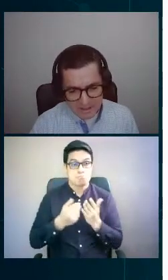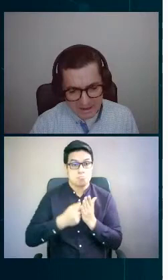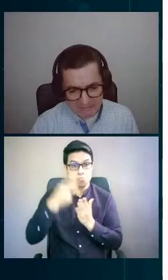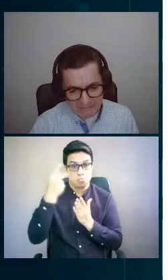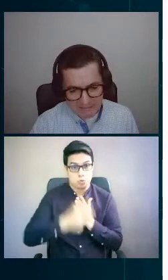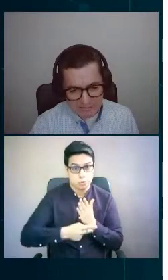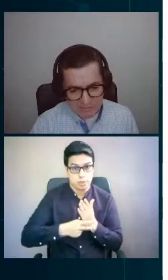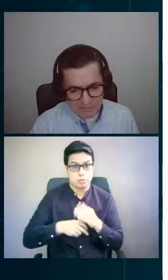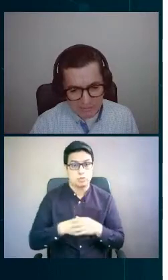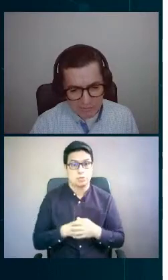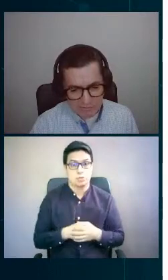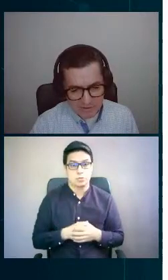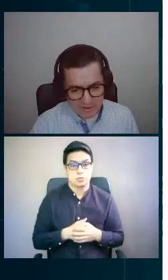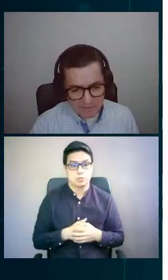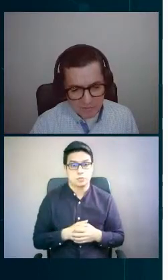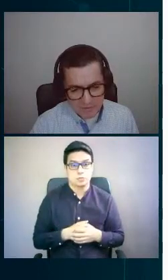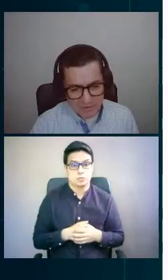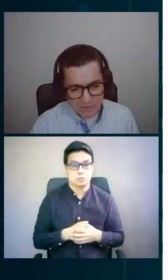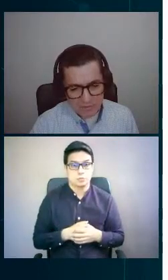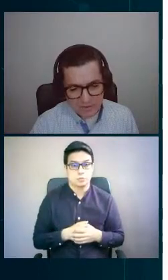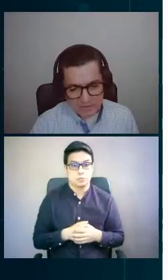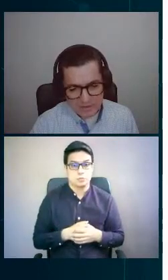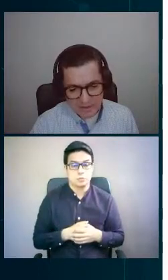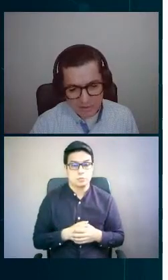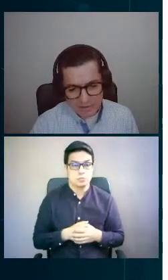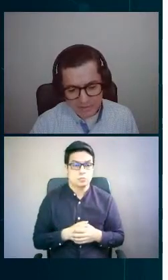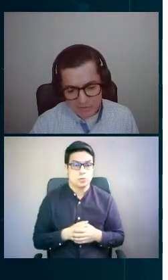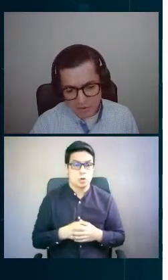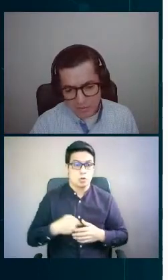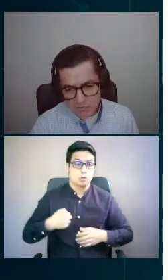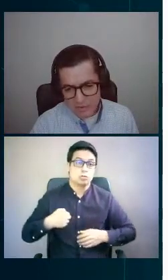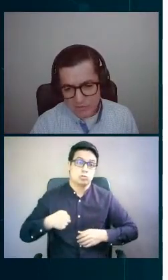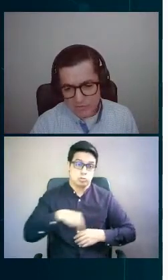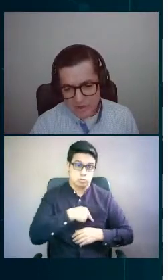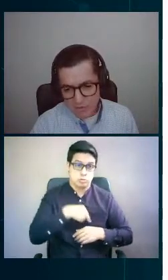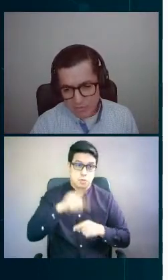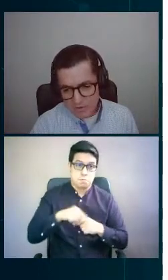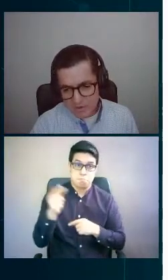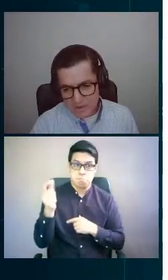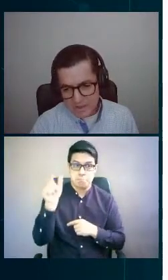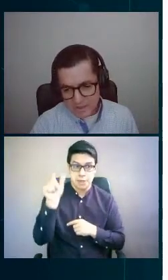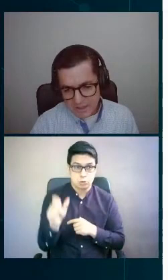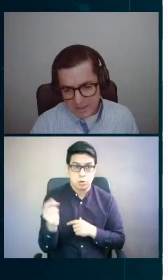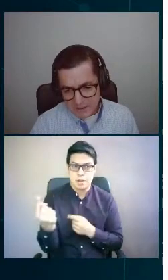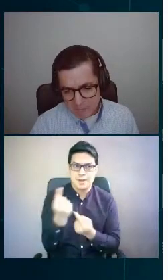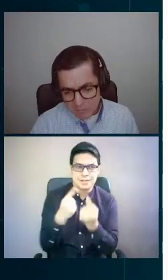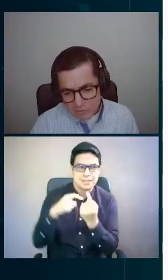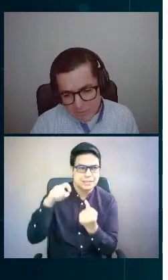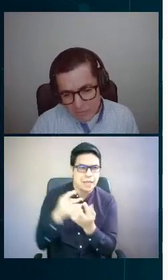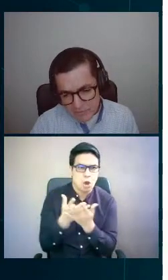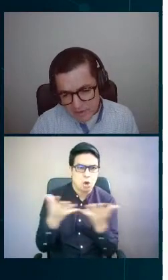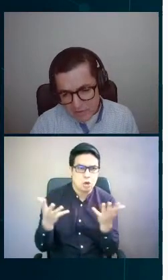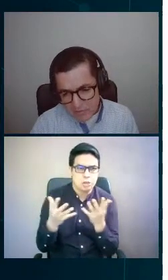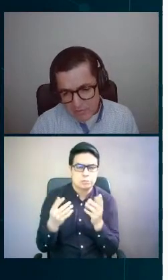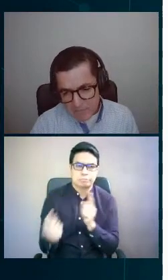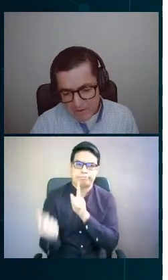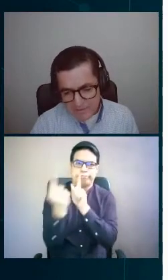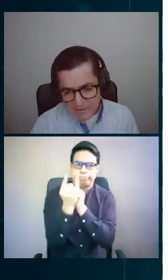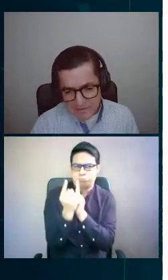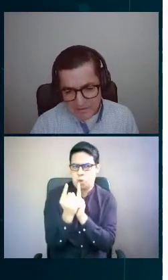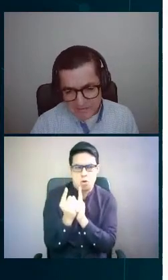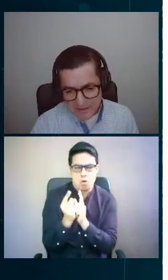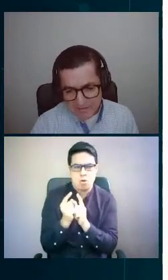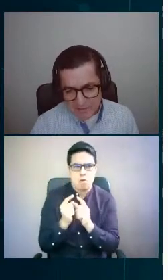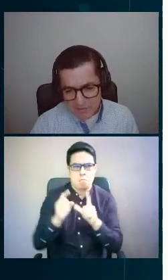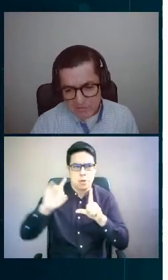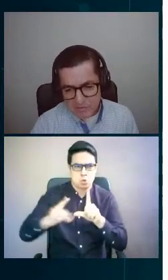atención informático integrado de atención al usuario, SEAO. Contamos también con la